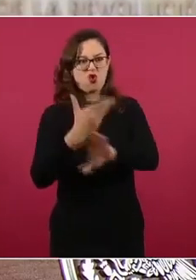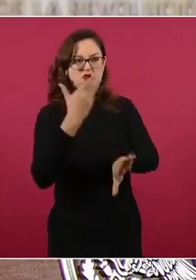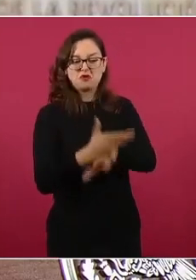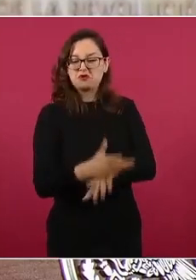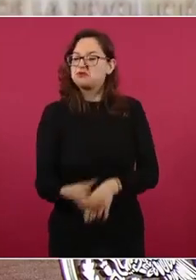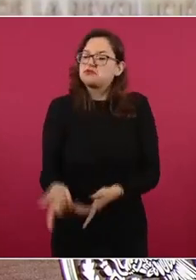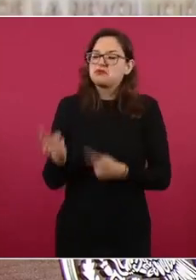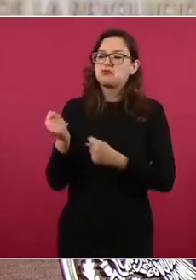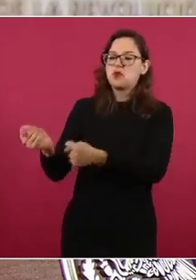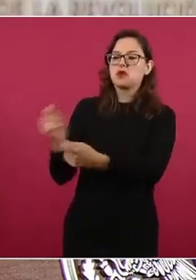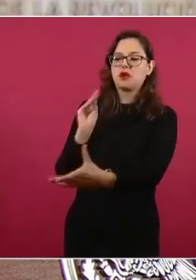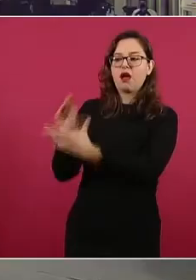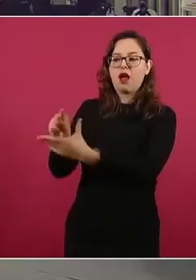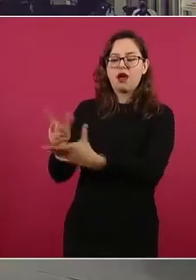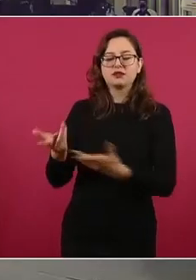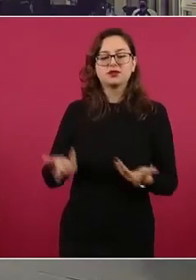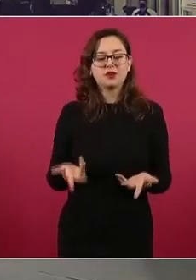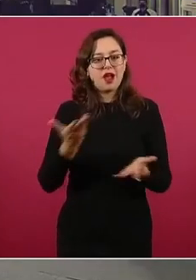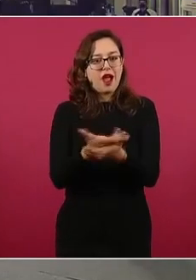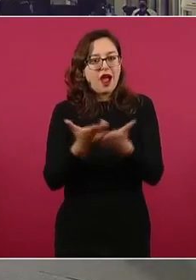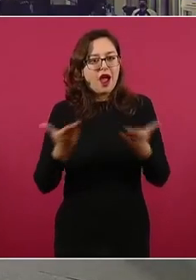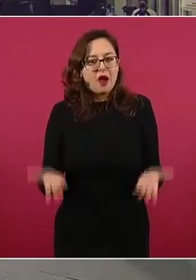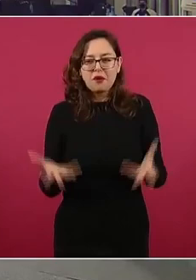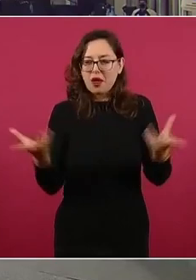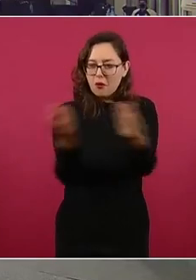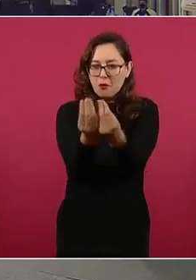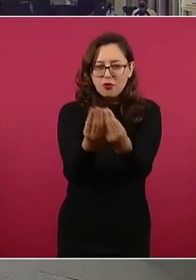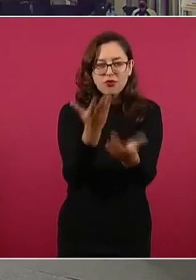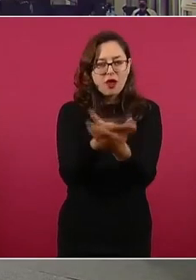Bueno, entonces, ¿cuál es la diferencia